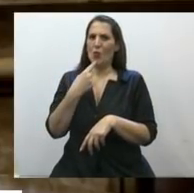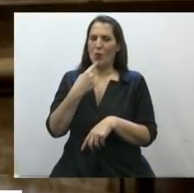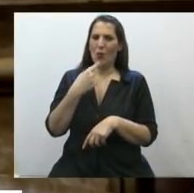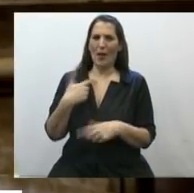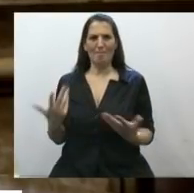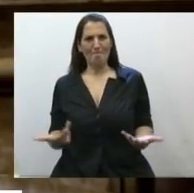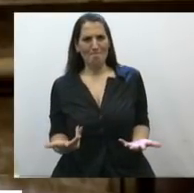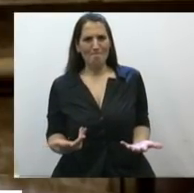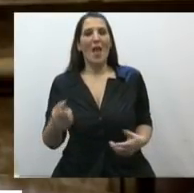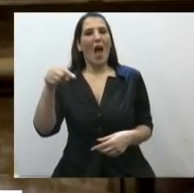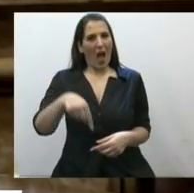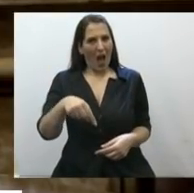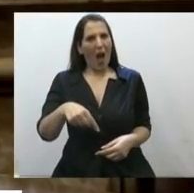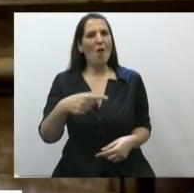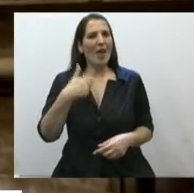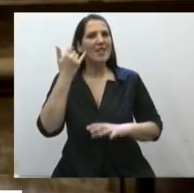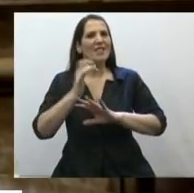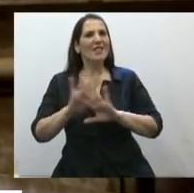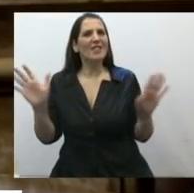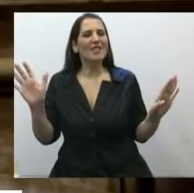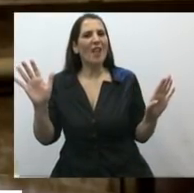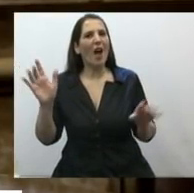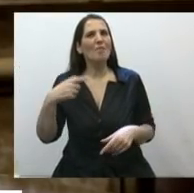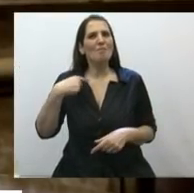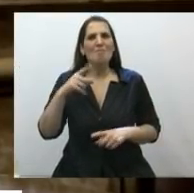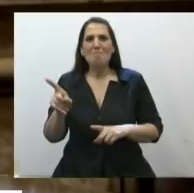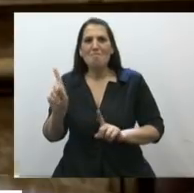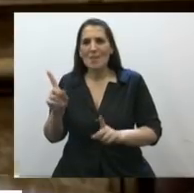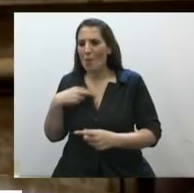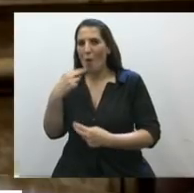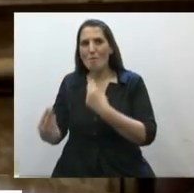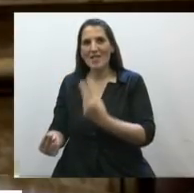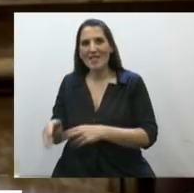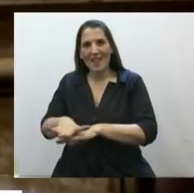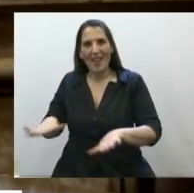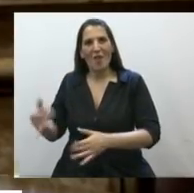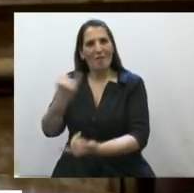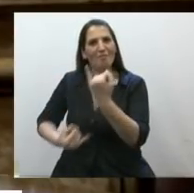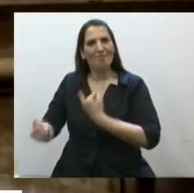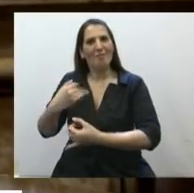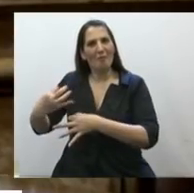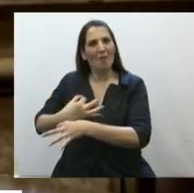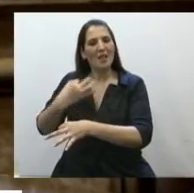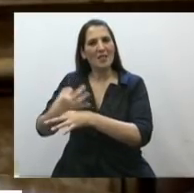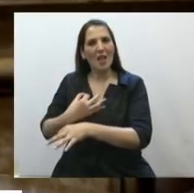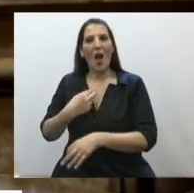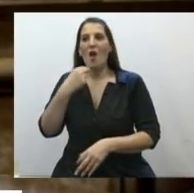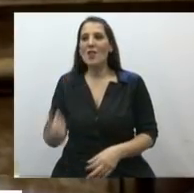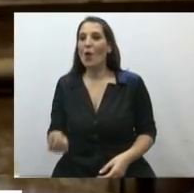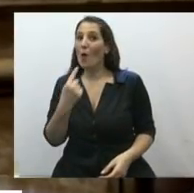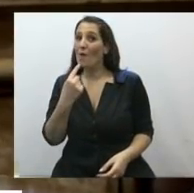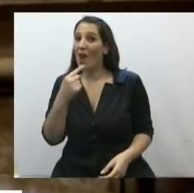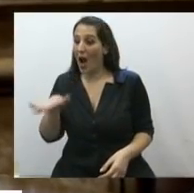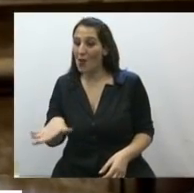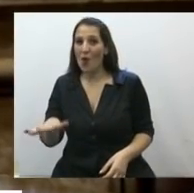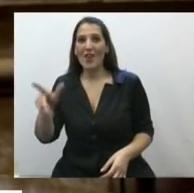fueron primero despejadas por mis propios hijos. Yo tengo hijos varones, hoy de 26